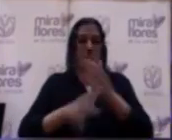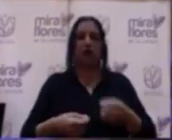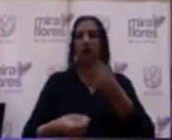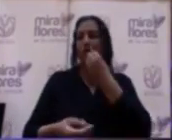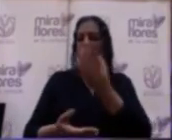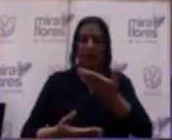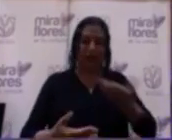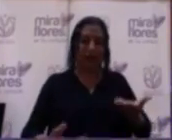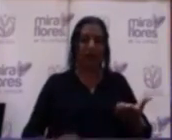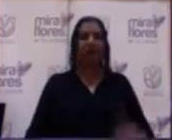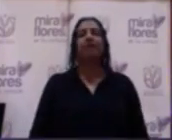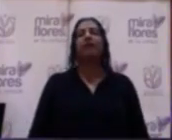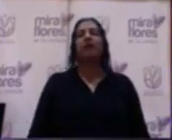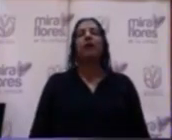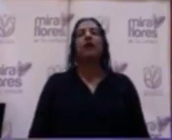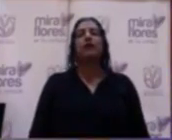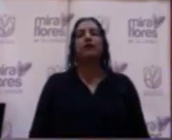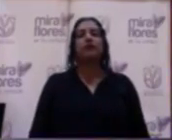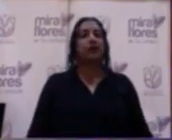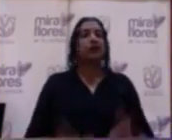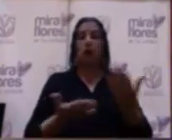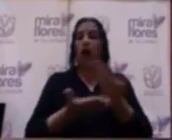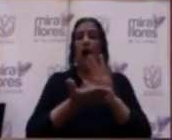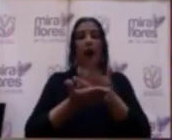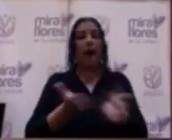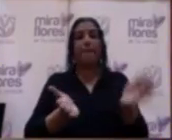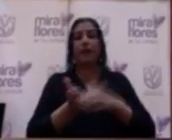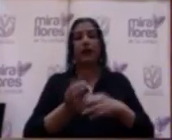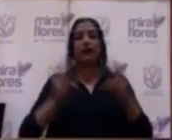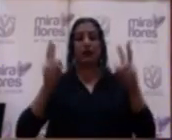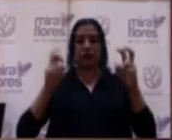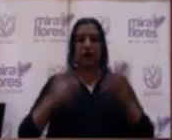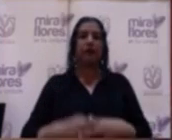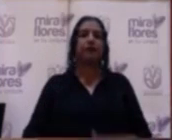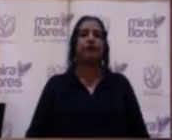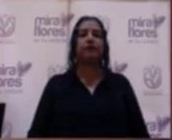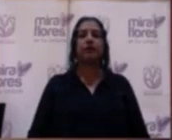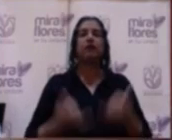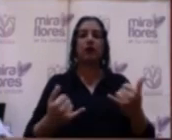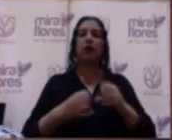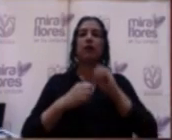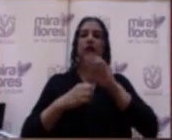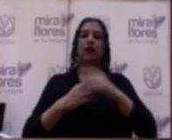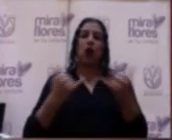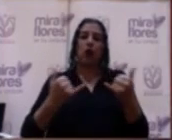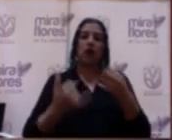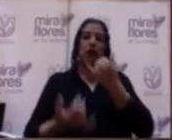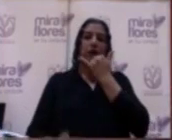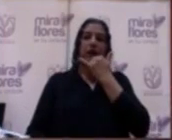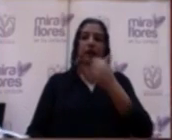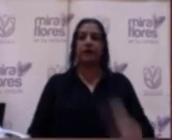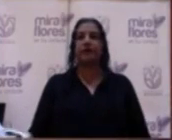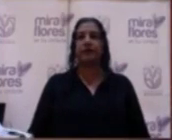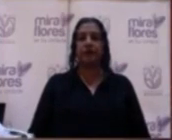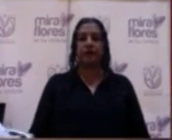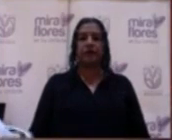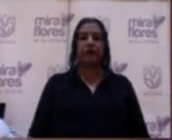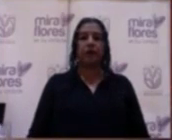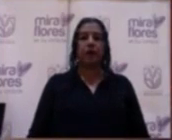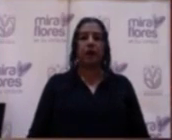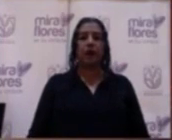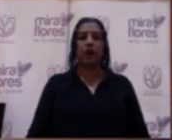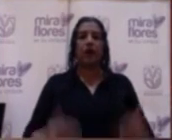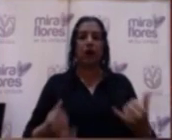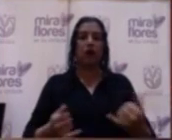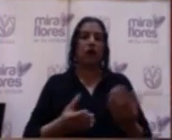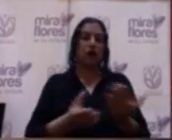Muy buen día. Bien, vamos entonces, si no tenemos más temas en despacho, vamos a pasar a lo que es orden del día. Orden del día,